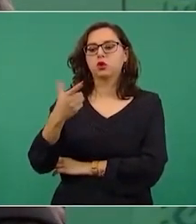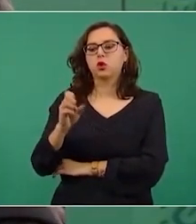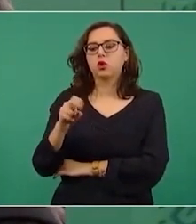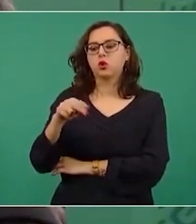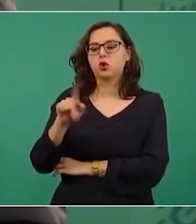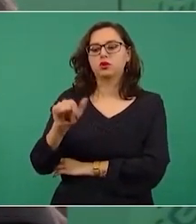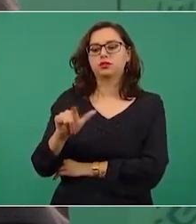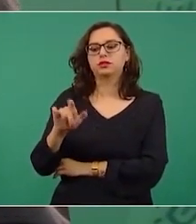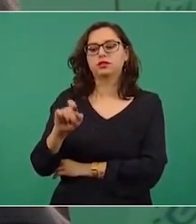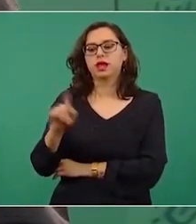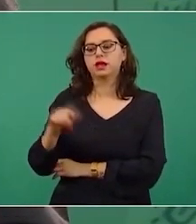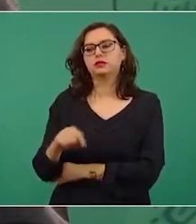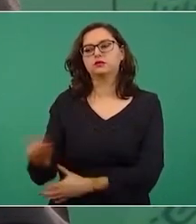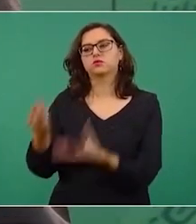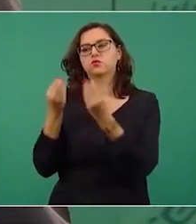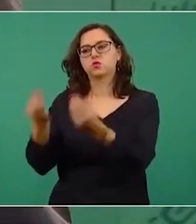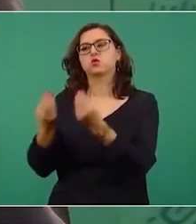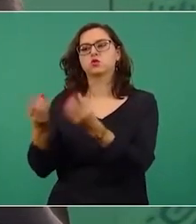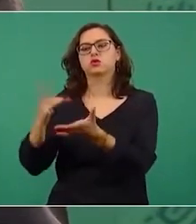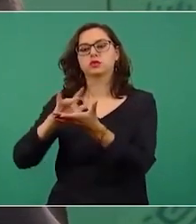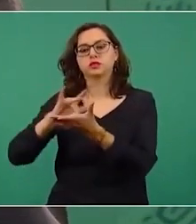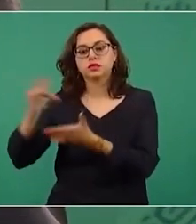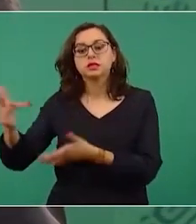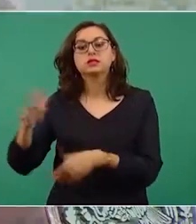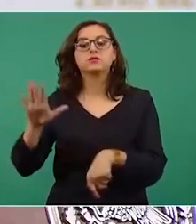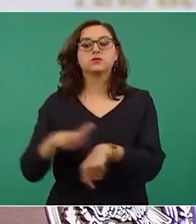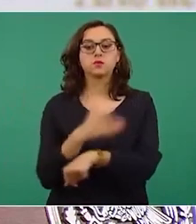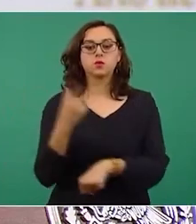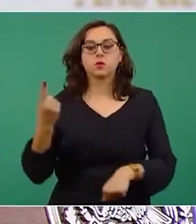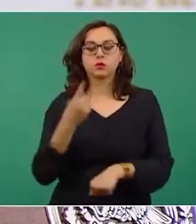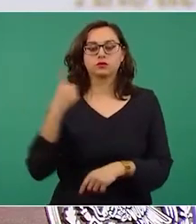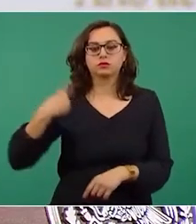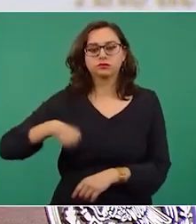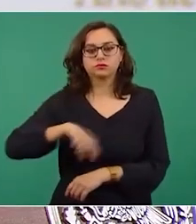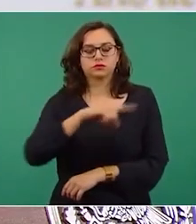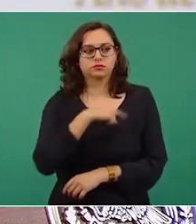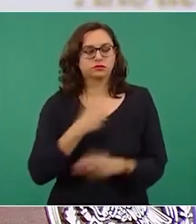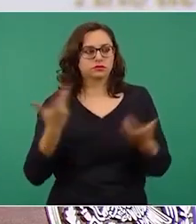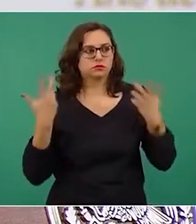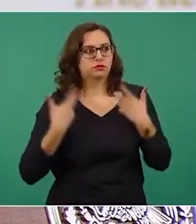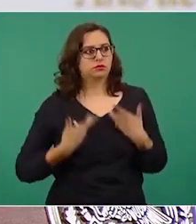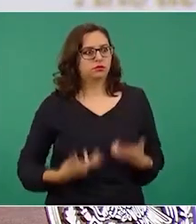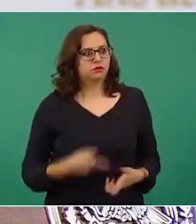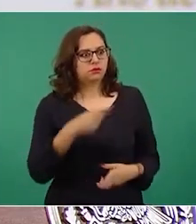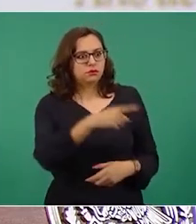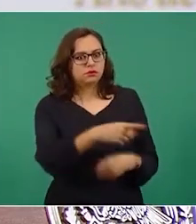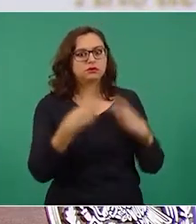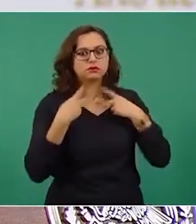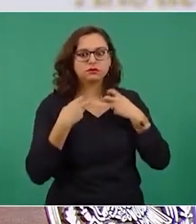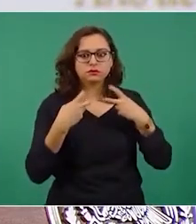porque nos quejamos que era una arbitrariedad